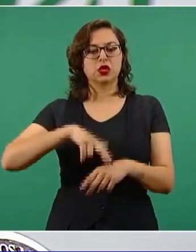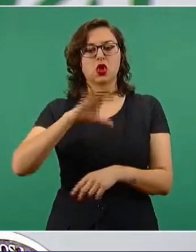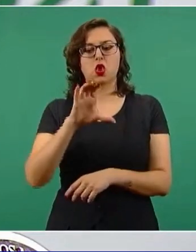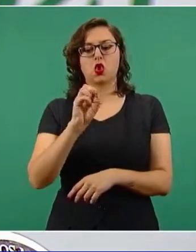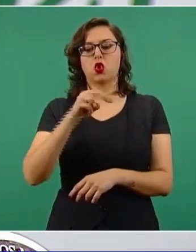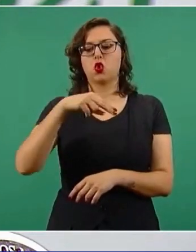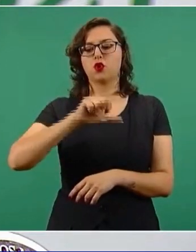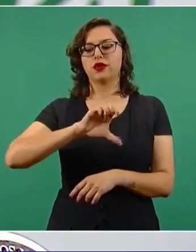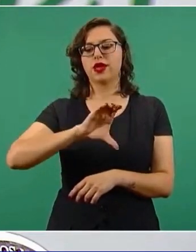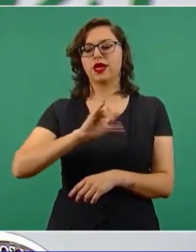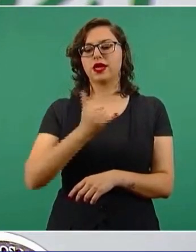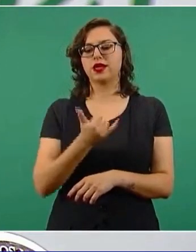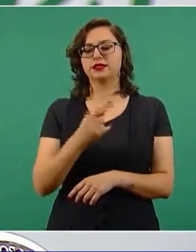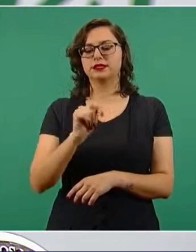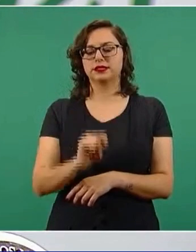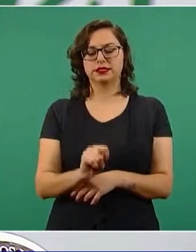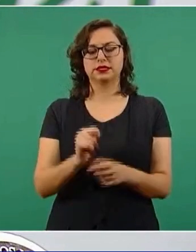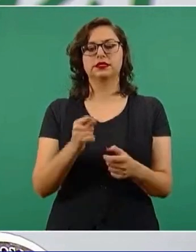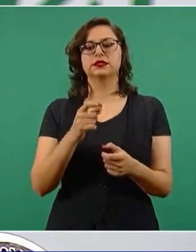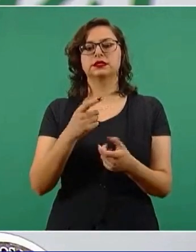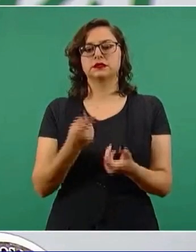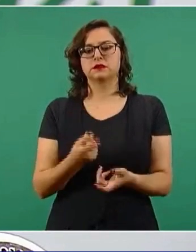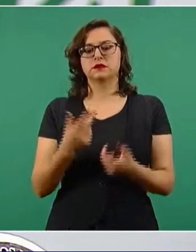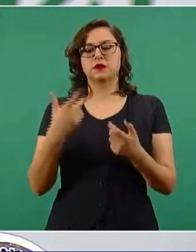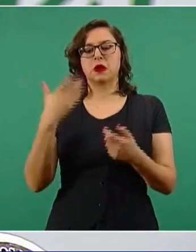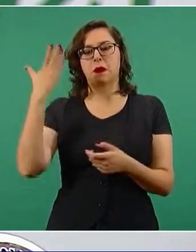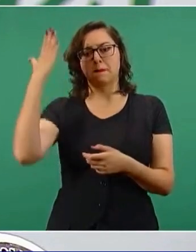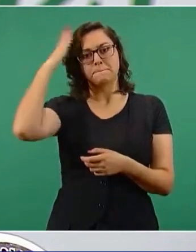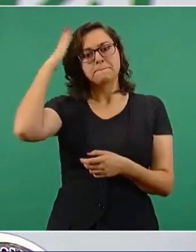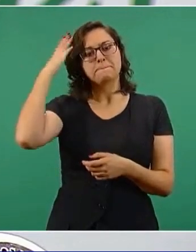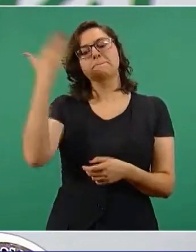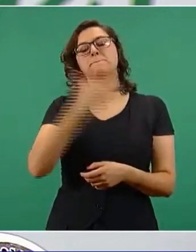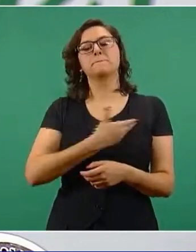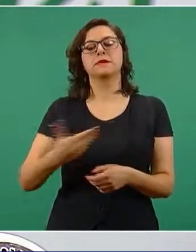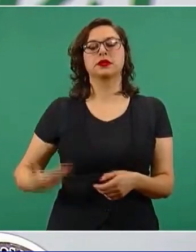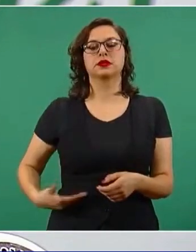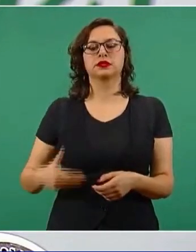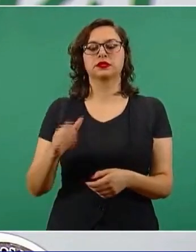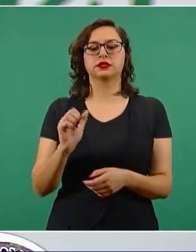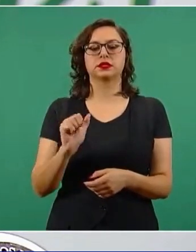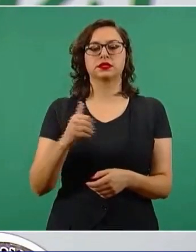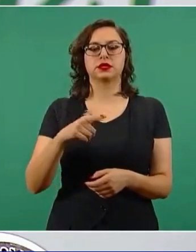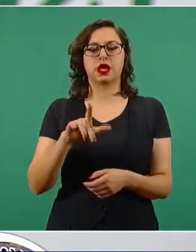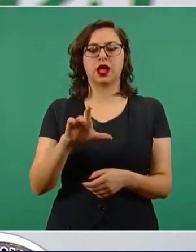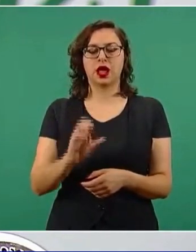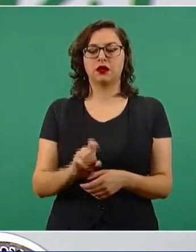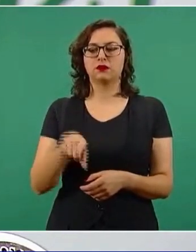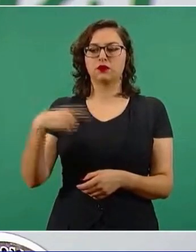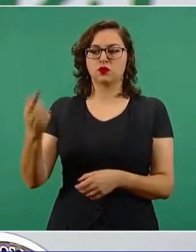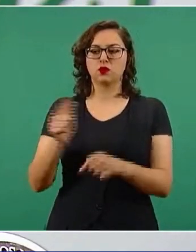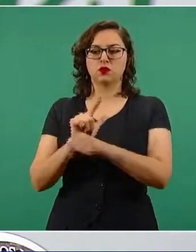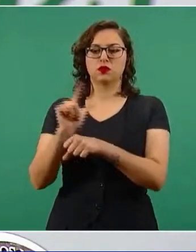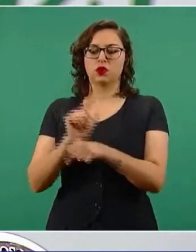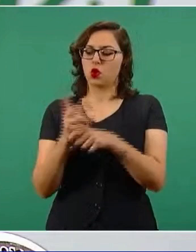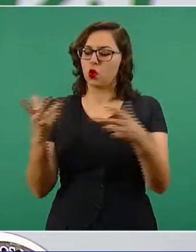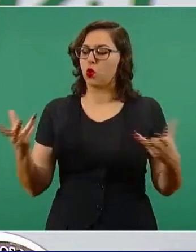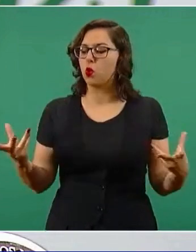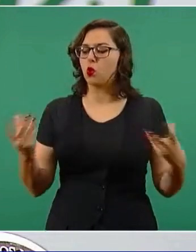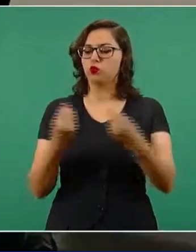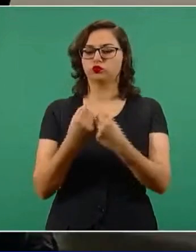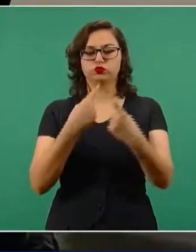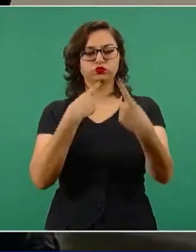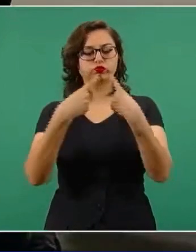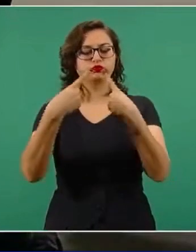bilateral encabezada por el presidente López Obrador y el presidente Yamatey de Guatemala. Se